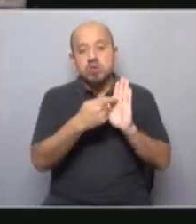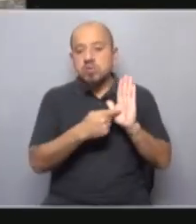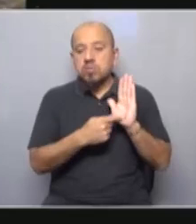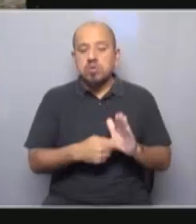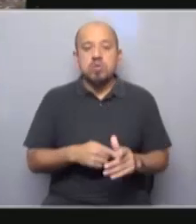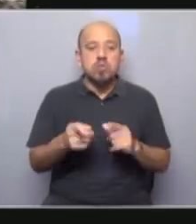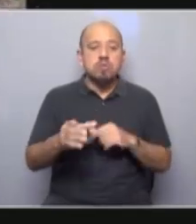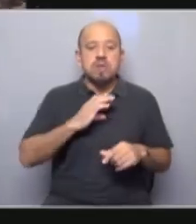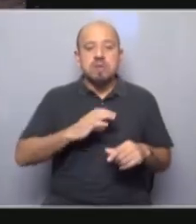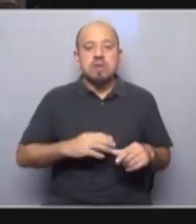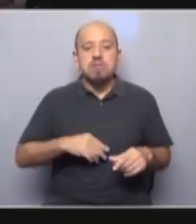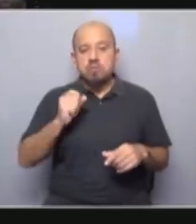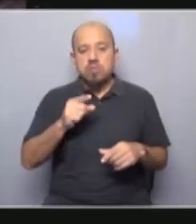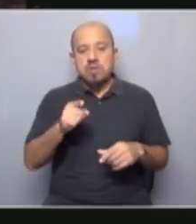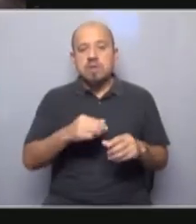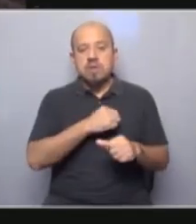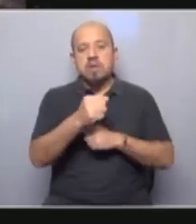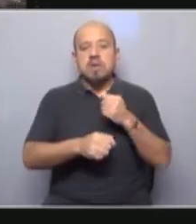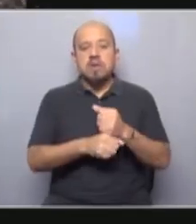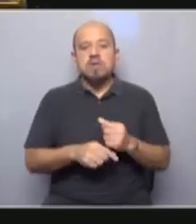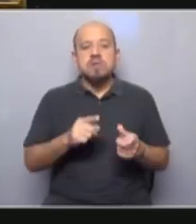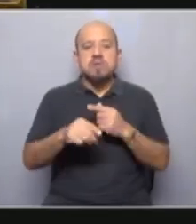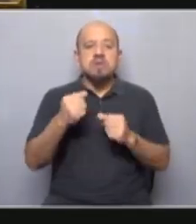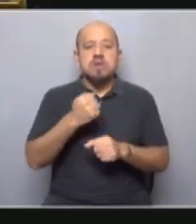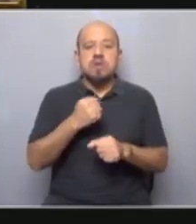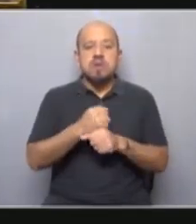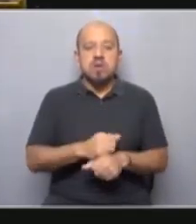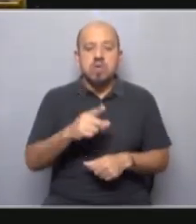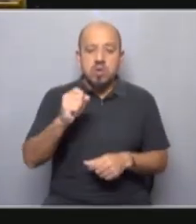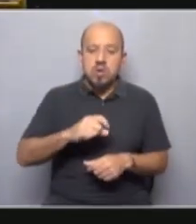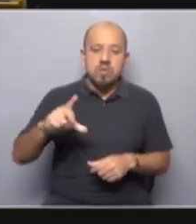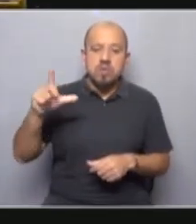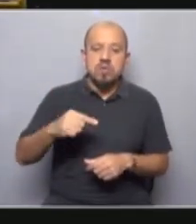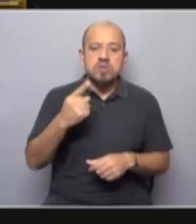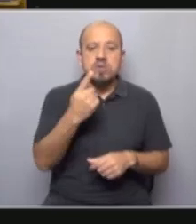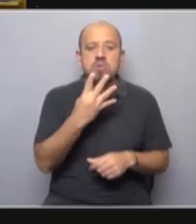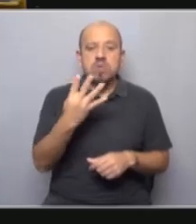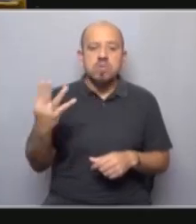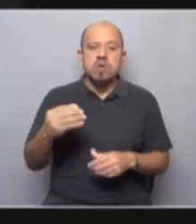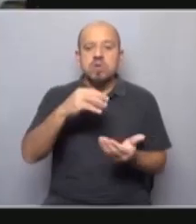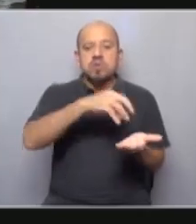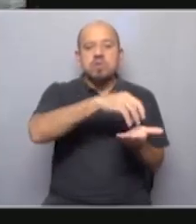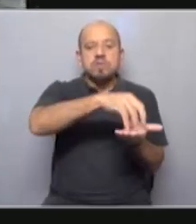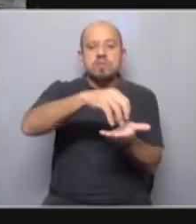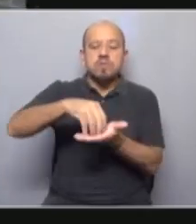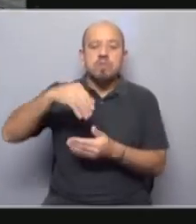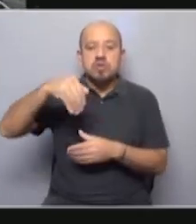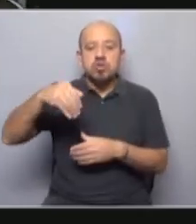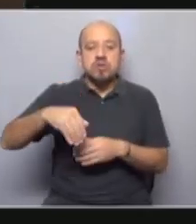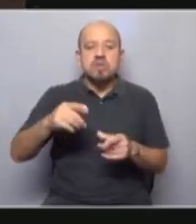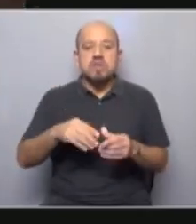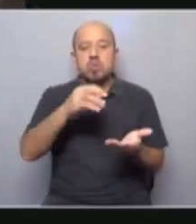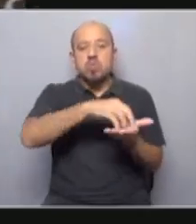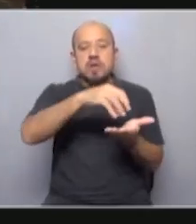años. De hecho, según la OIT, el déficit mundial del empleo aumentó en 144 millones de puestos de trabajo en 2020, lo que